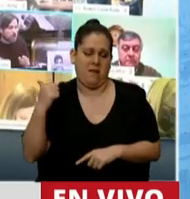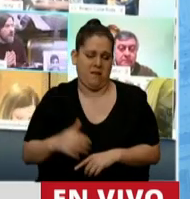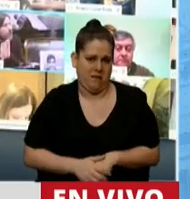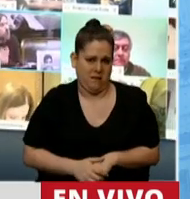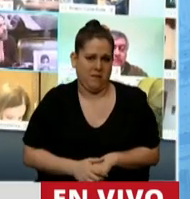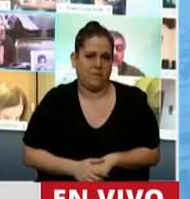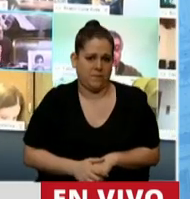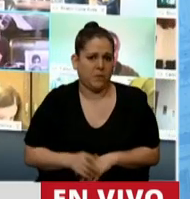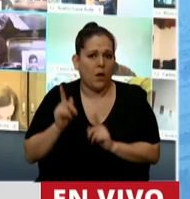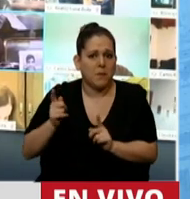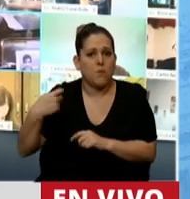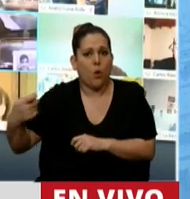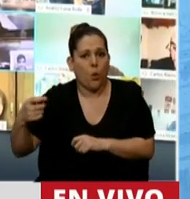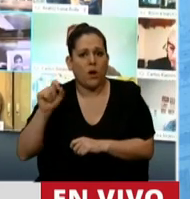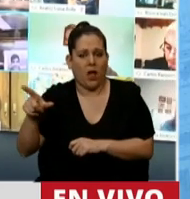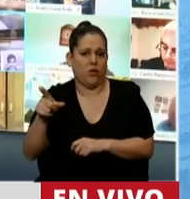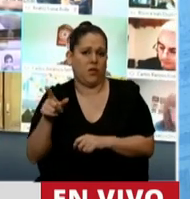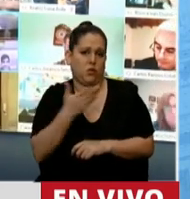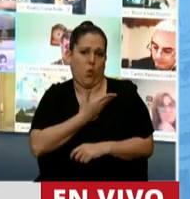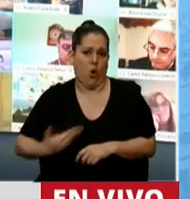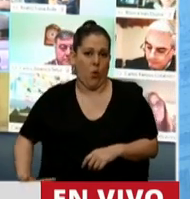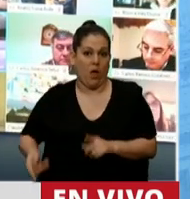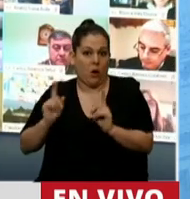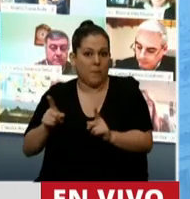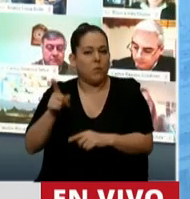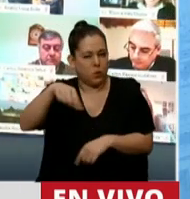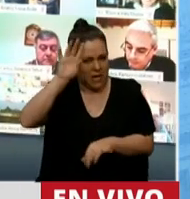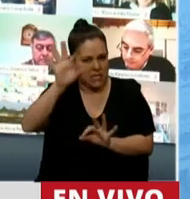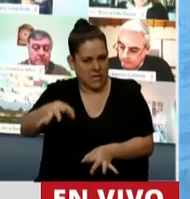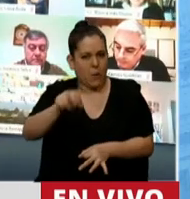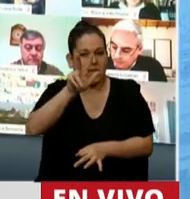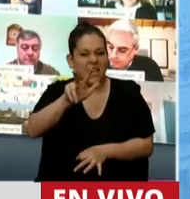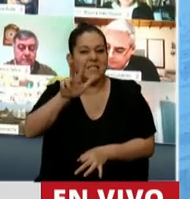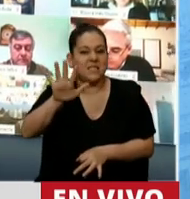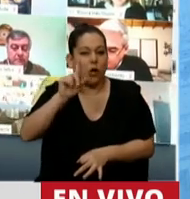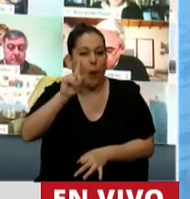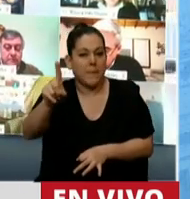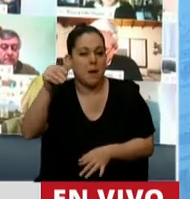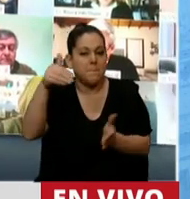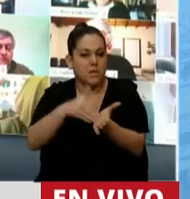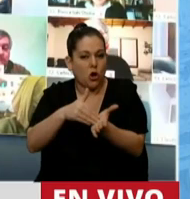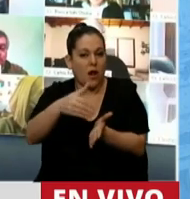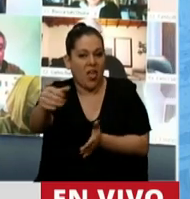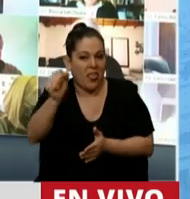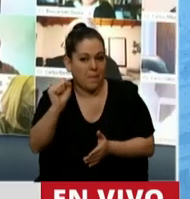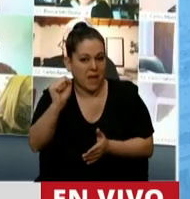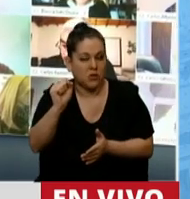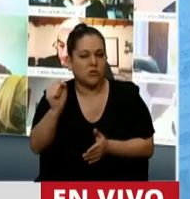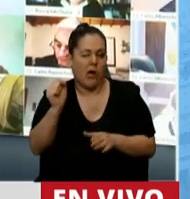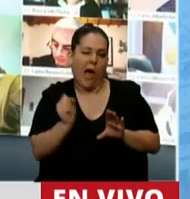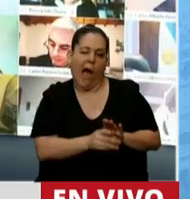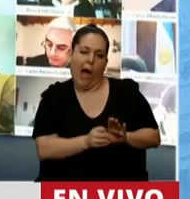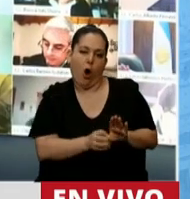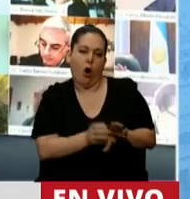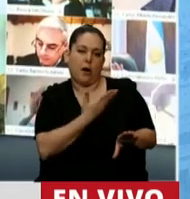jubilados a los que su gobierno los ajustó. Usted sabe que 35.000 millones de pesos se ahorró el gobierno